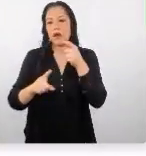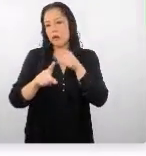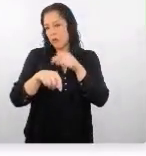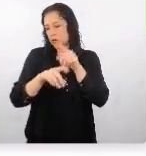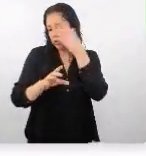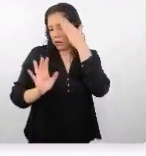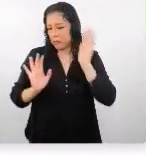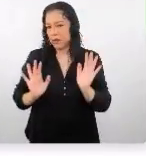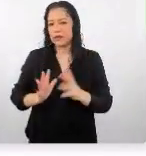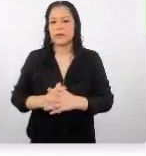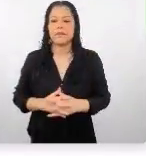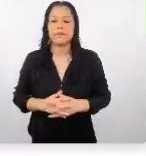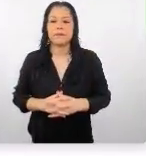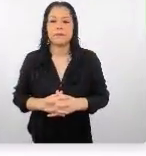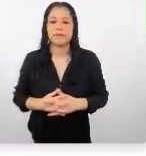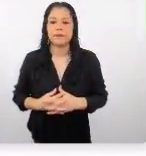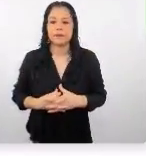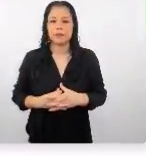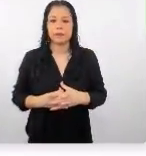que le crea conveniente